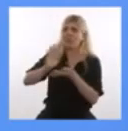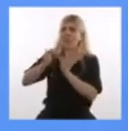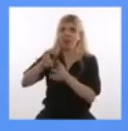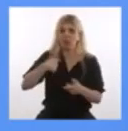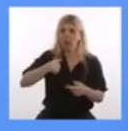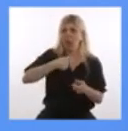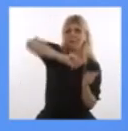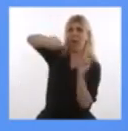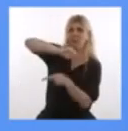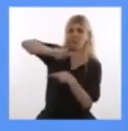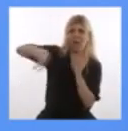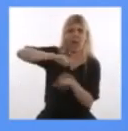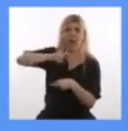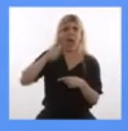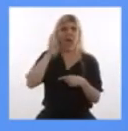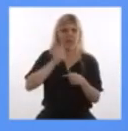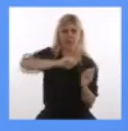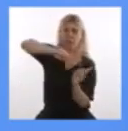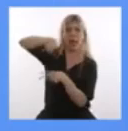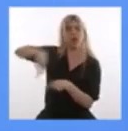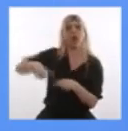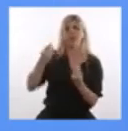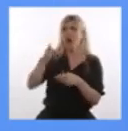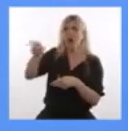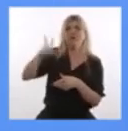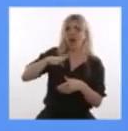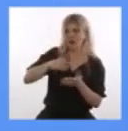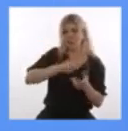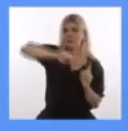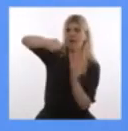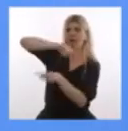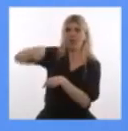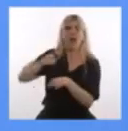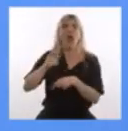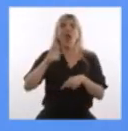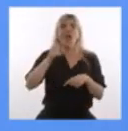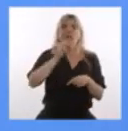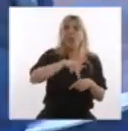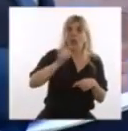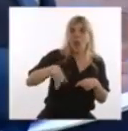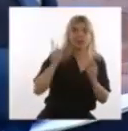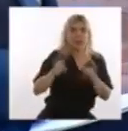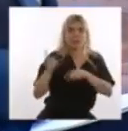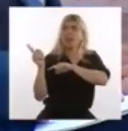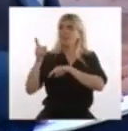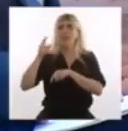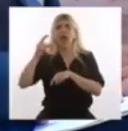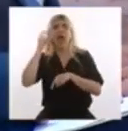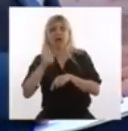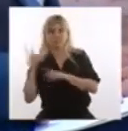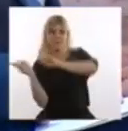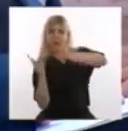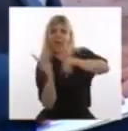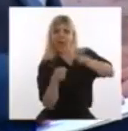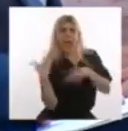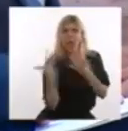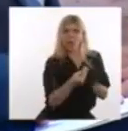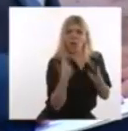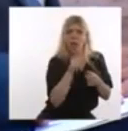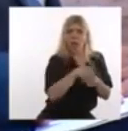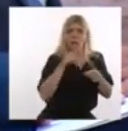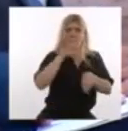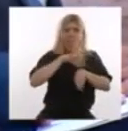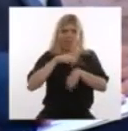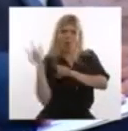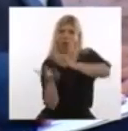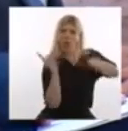poder hacer frente a esa carencia que él tenía. Y después pasó en Neuquén y Axel también fue y puso ayuda. Y